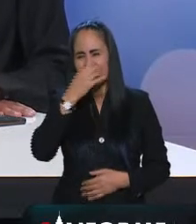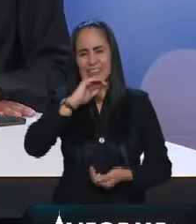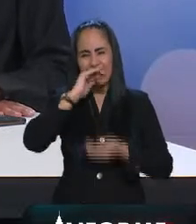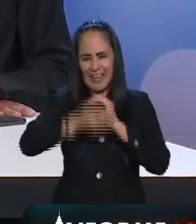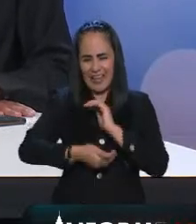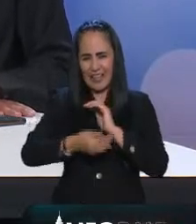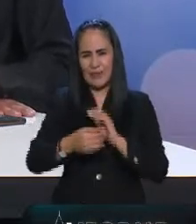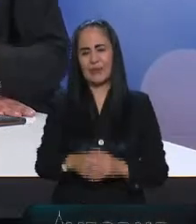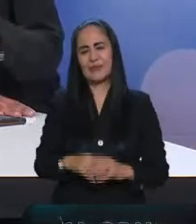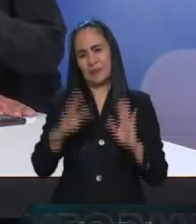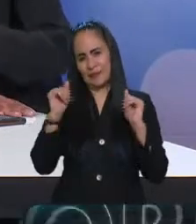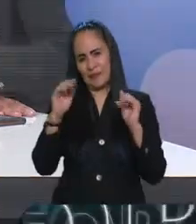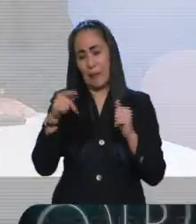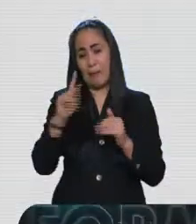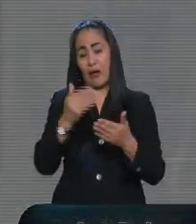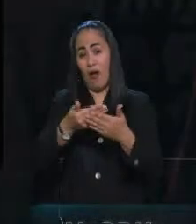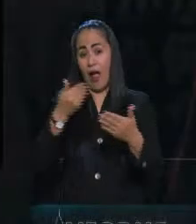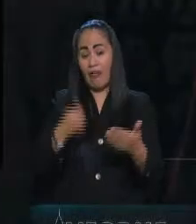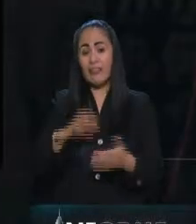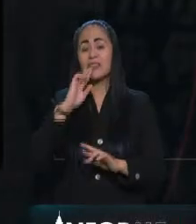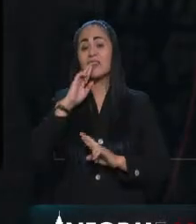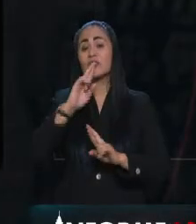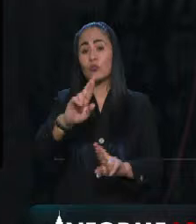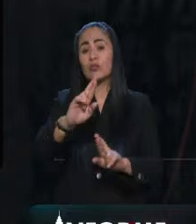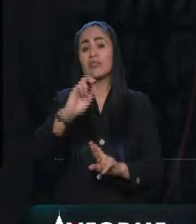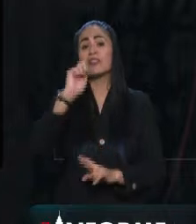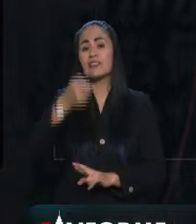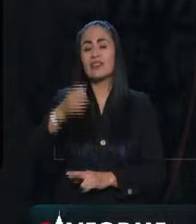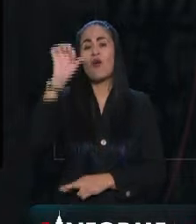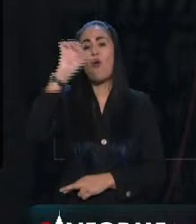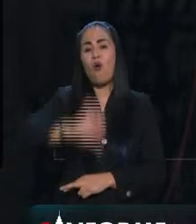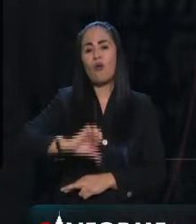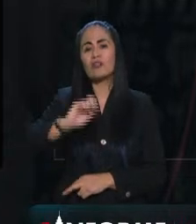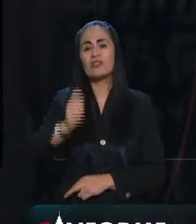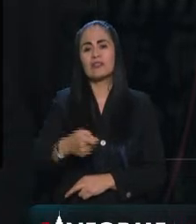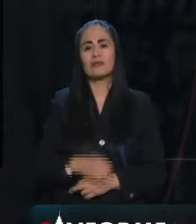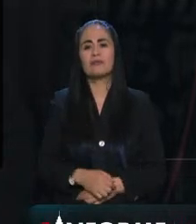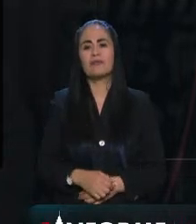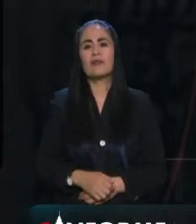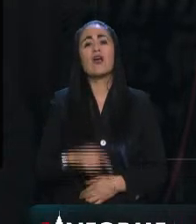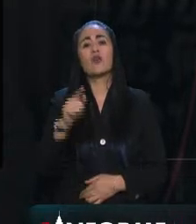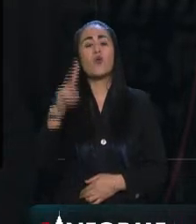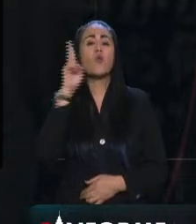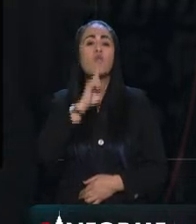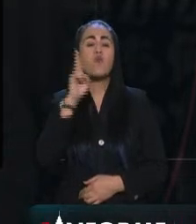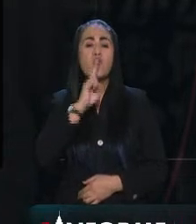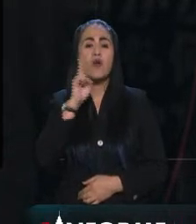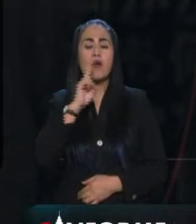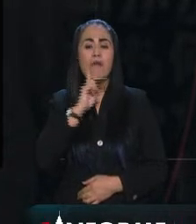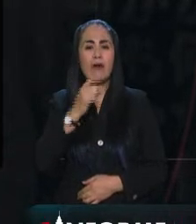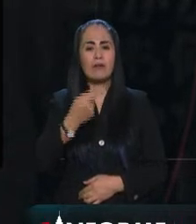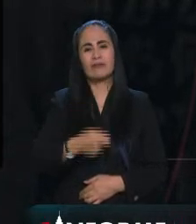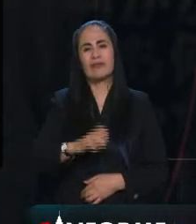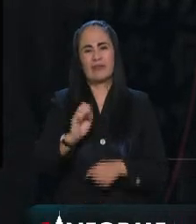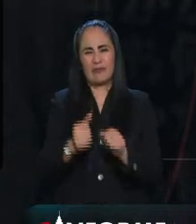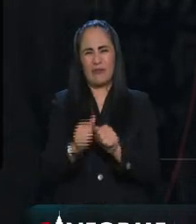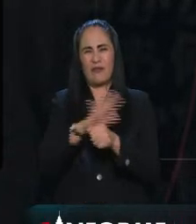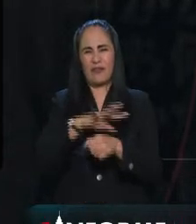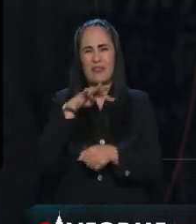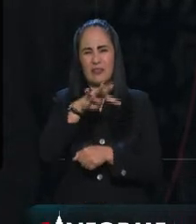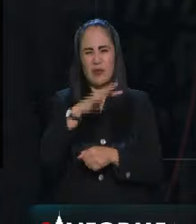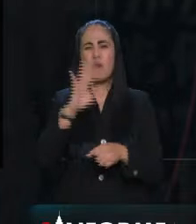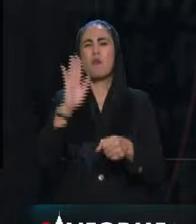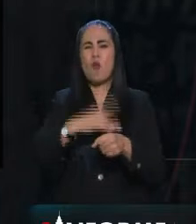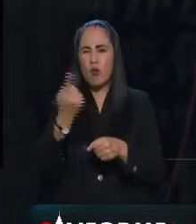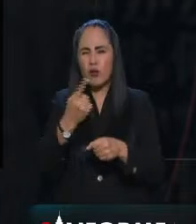vamos a vamos a ver cuáles fueron las respuestas de hoy Juan a ver en caso de que te ha realizado una prueba COVID reciente ¿a qué se debe la mayoría